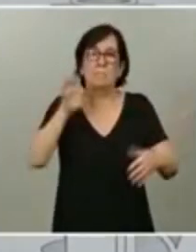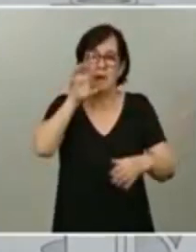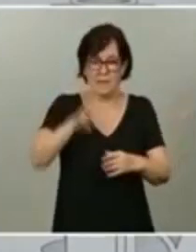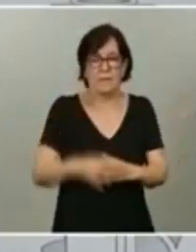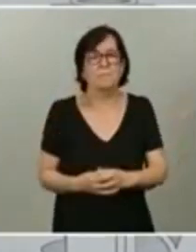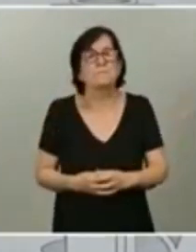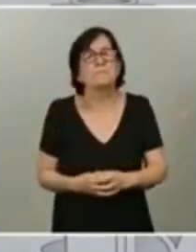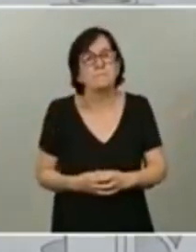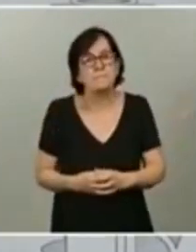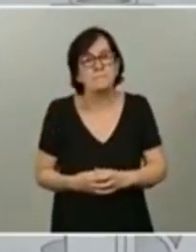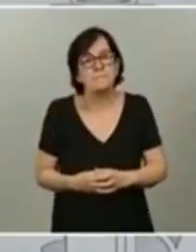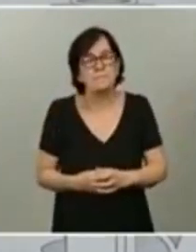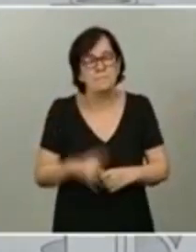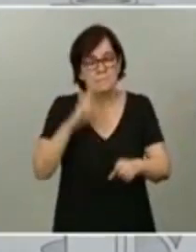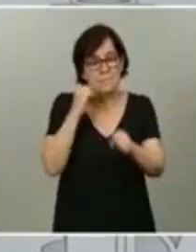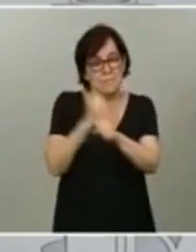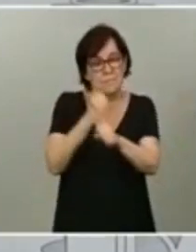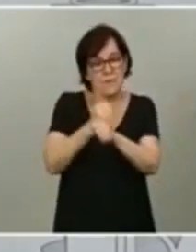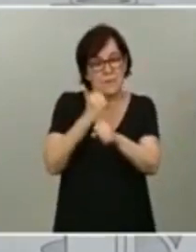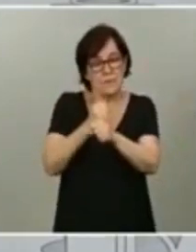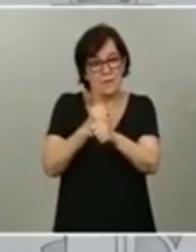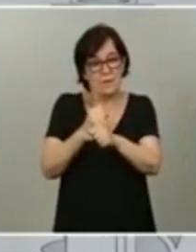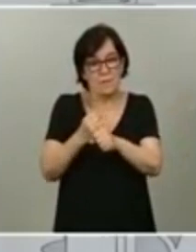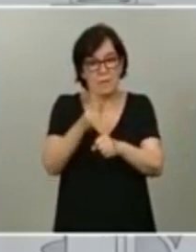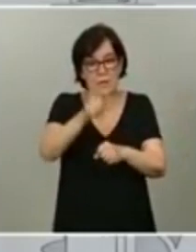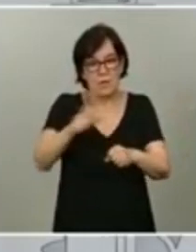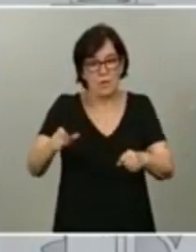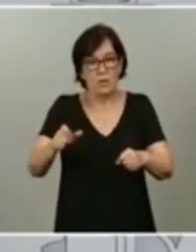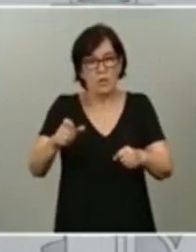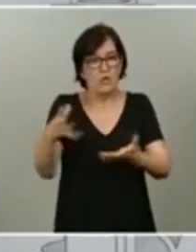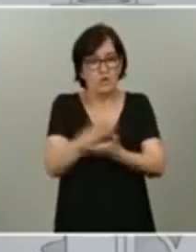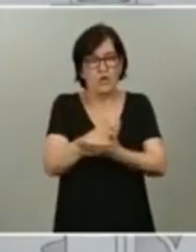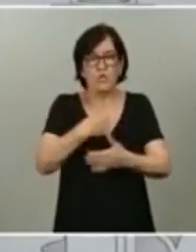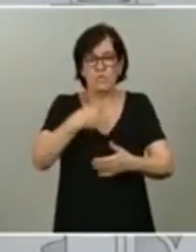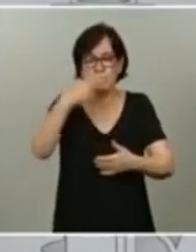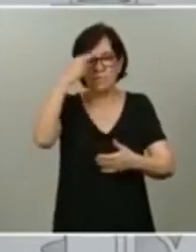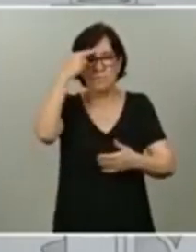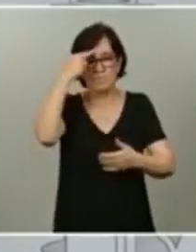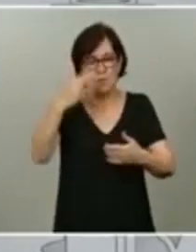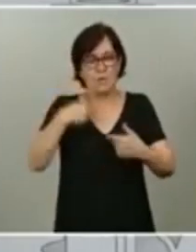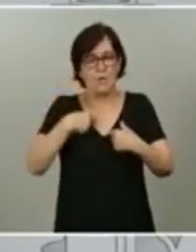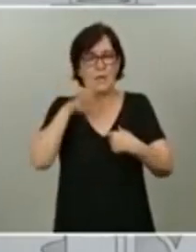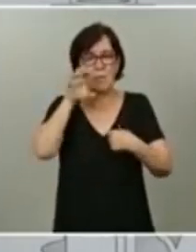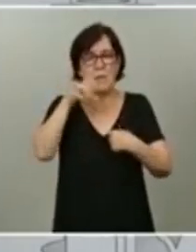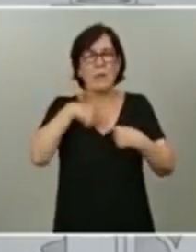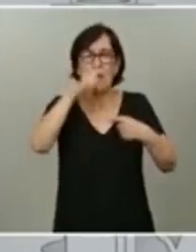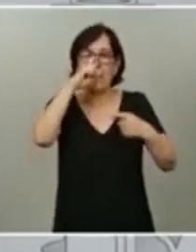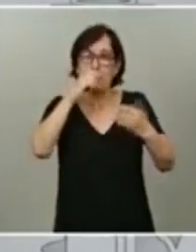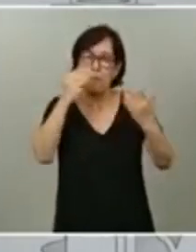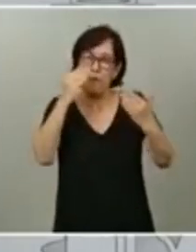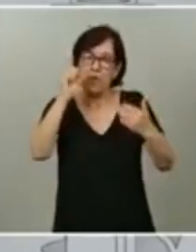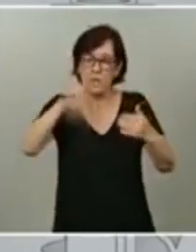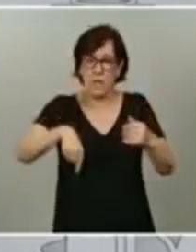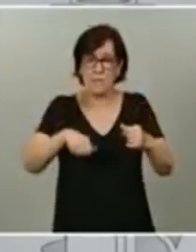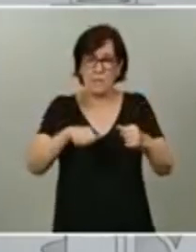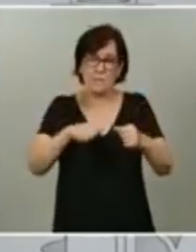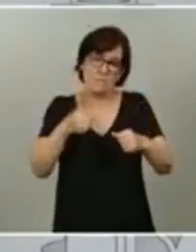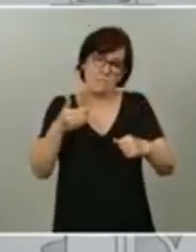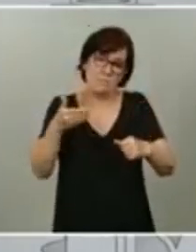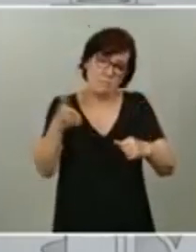El trabajo de todos nos honra como país y honra la memoria de quienes hemos perdido por el camino.